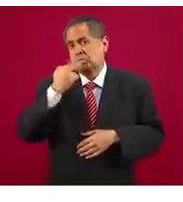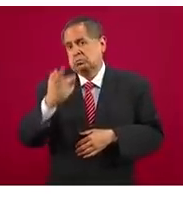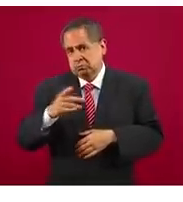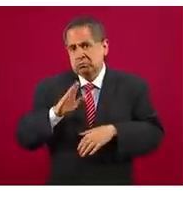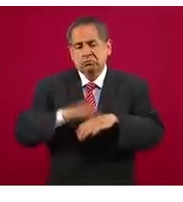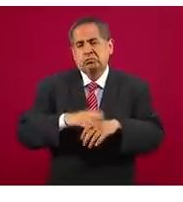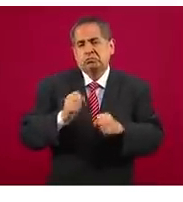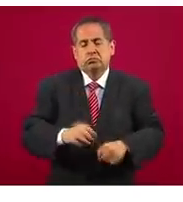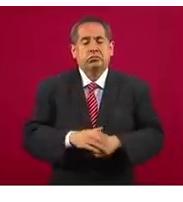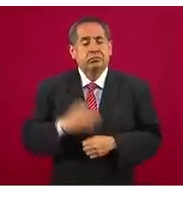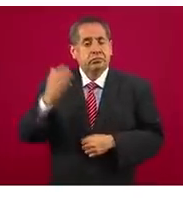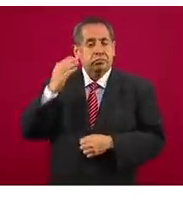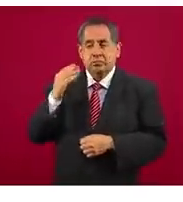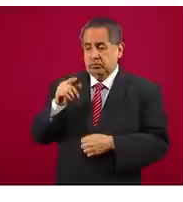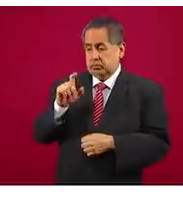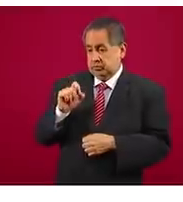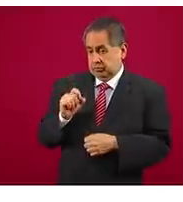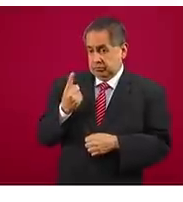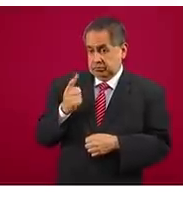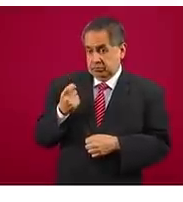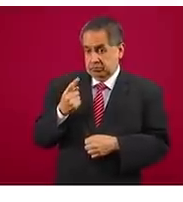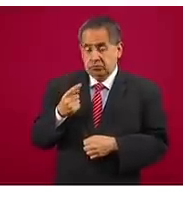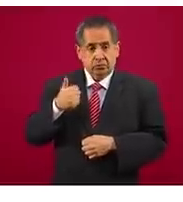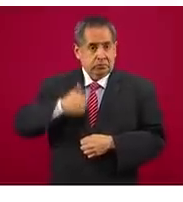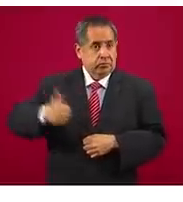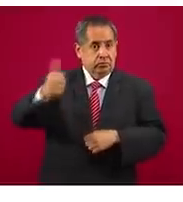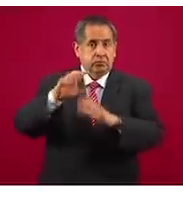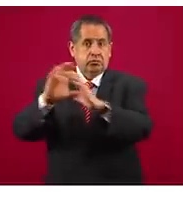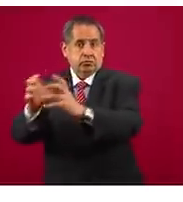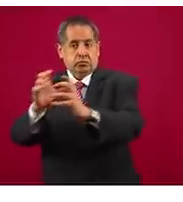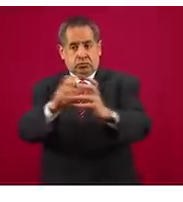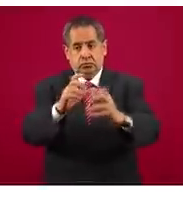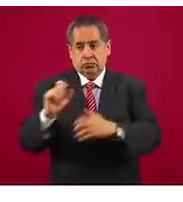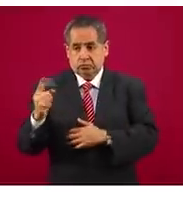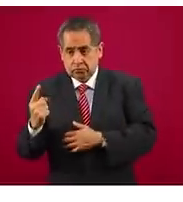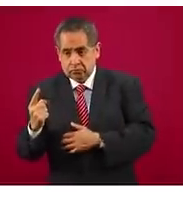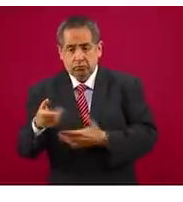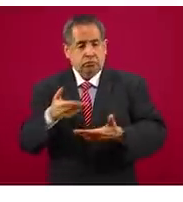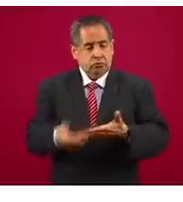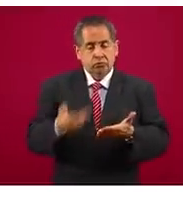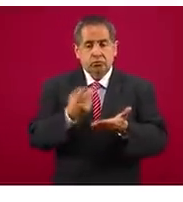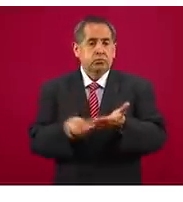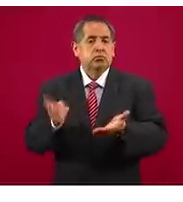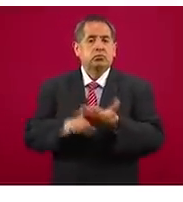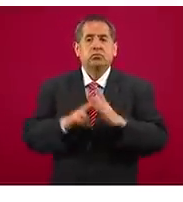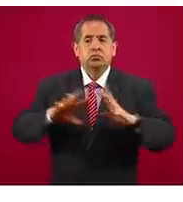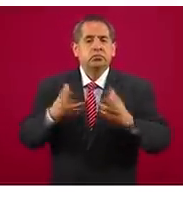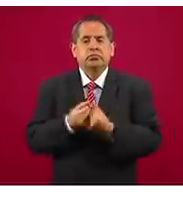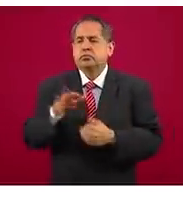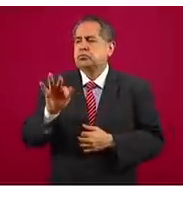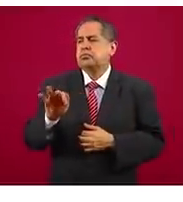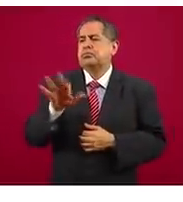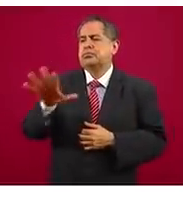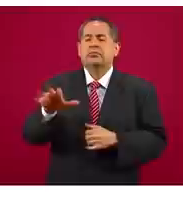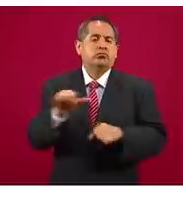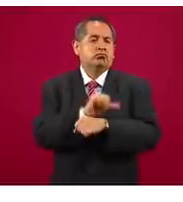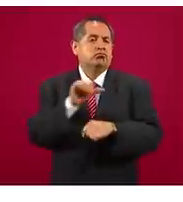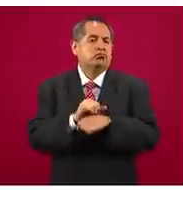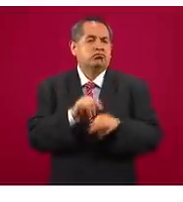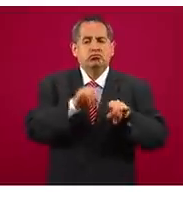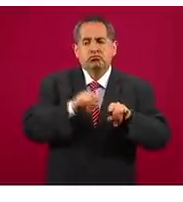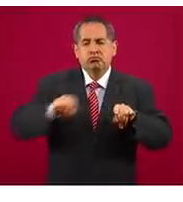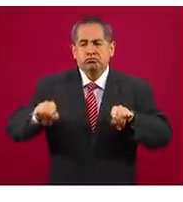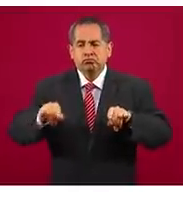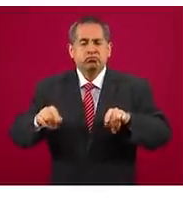21 vehículos más o menos que tenía cada batallón, ahora tienen 45. Entonces, tienen mayor capacidad de movilidad